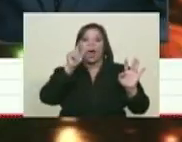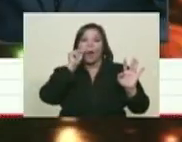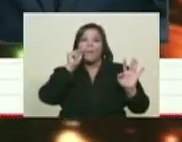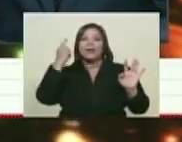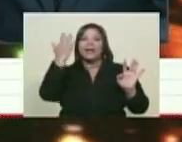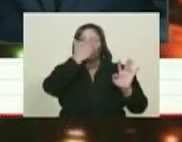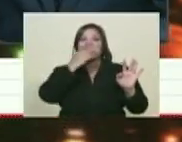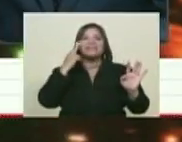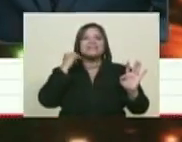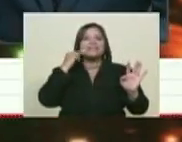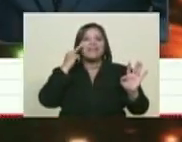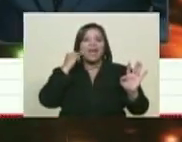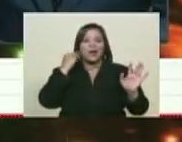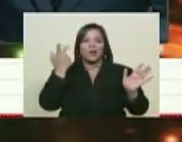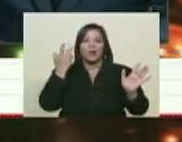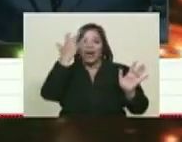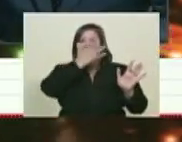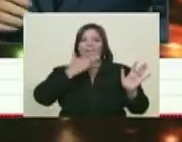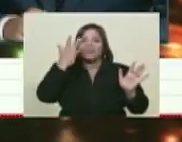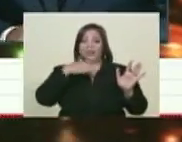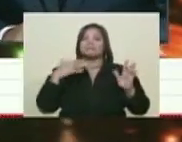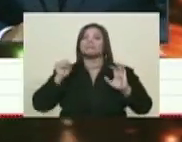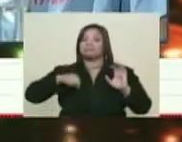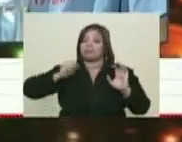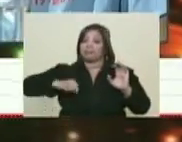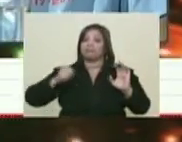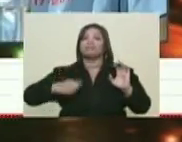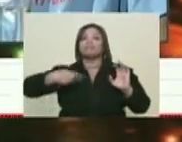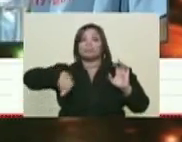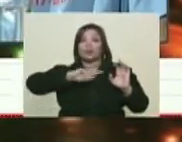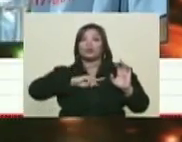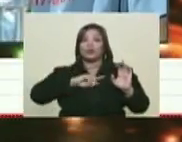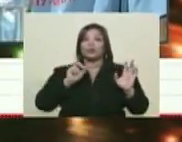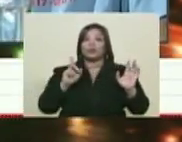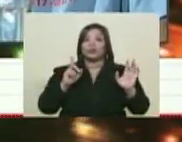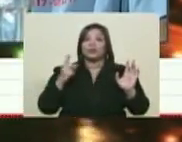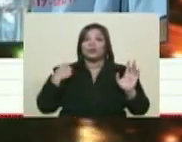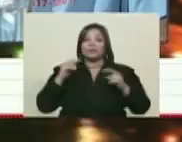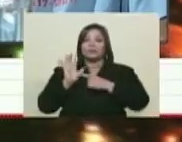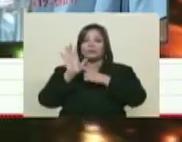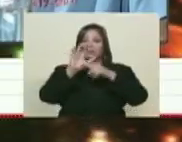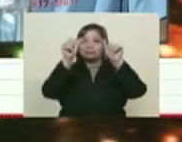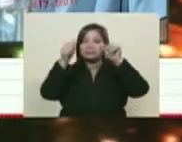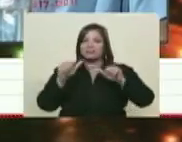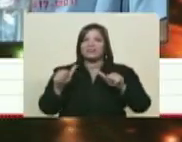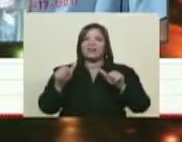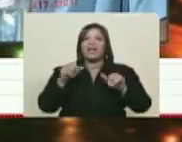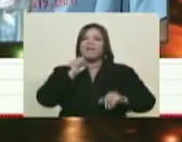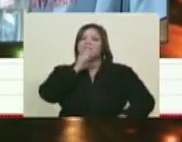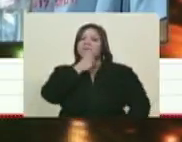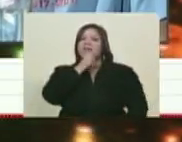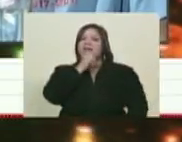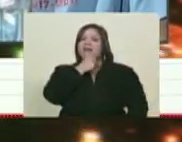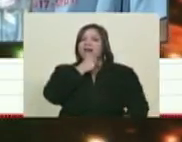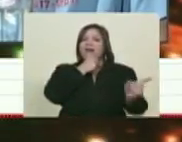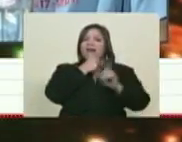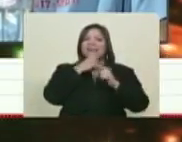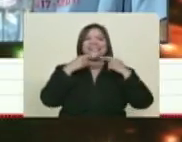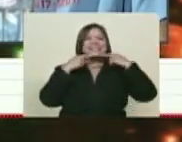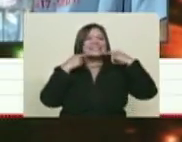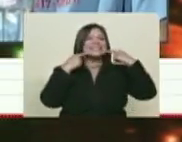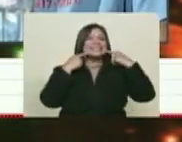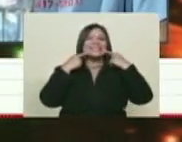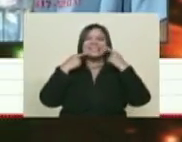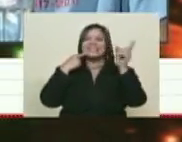estuvo involucrado en la lucha armada, ¿no? Así es. Nosotros, por lo general, tenemos una imagen de Mandela, que es ese viejito sonriente,